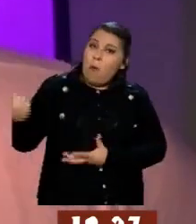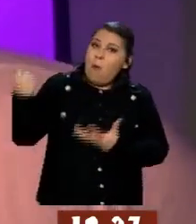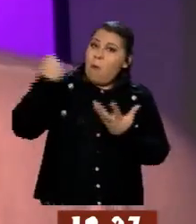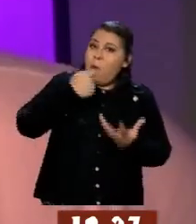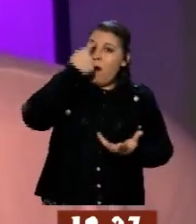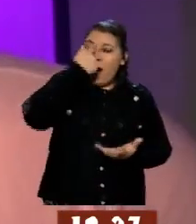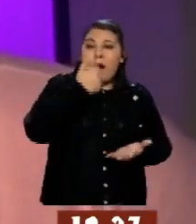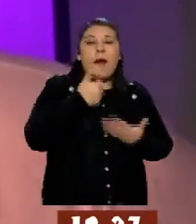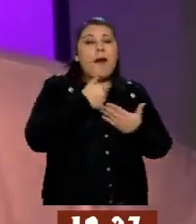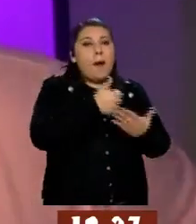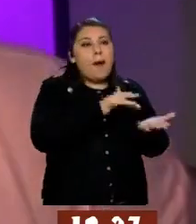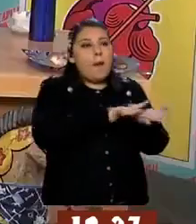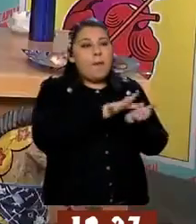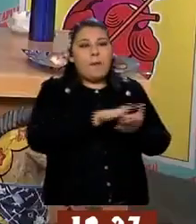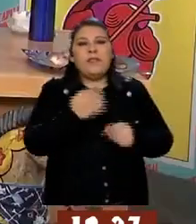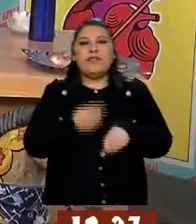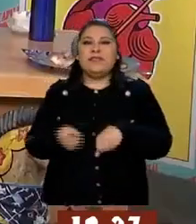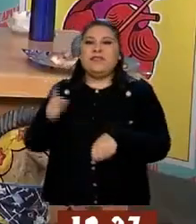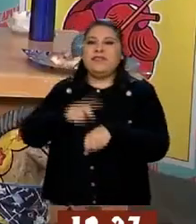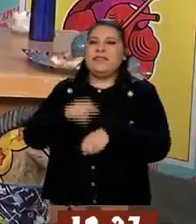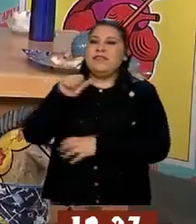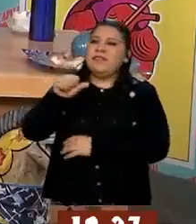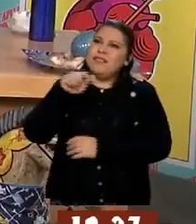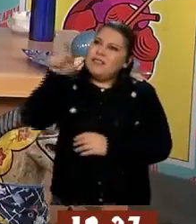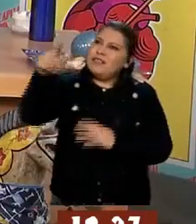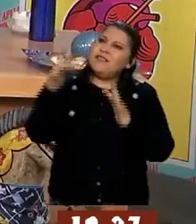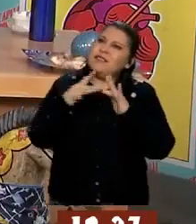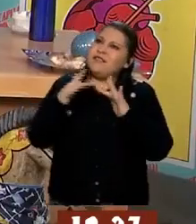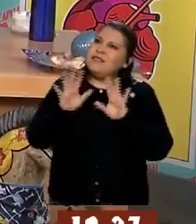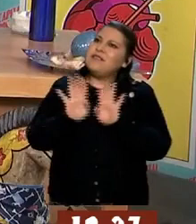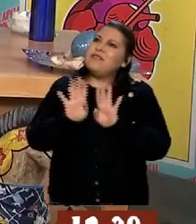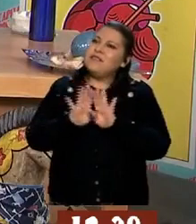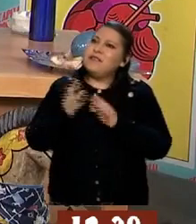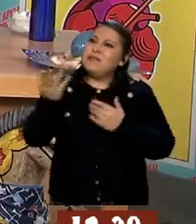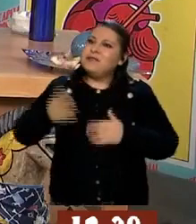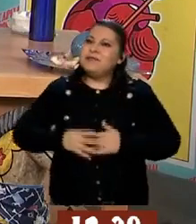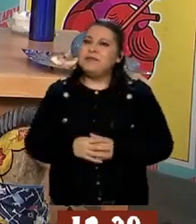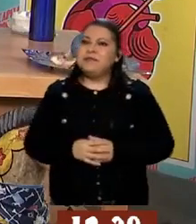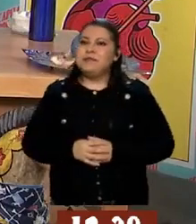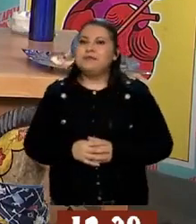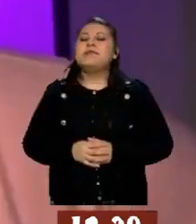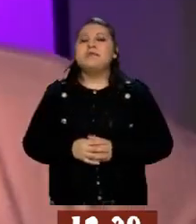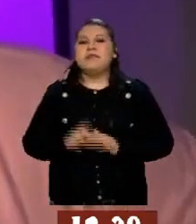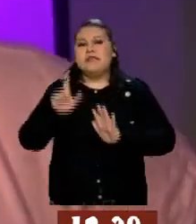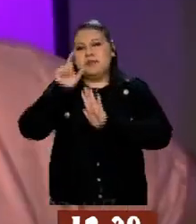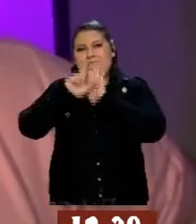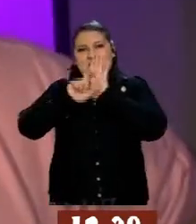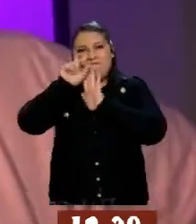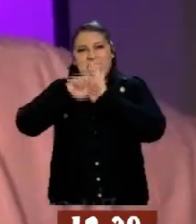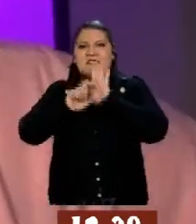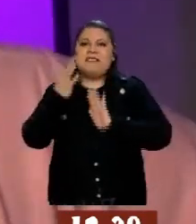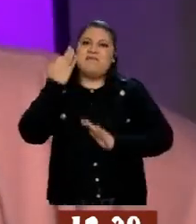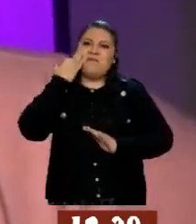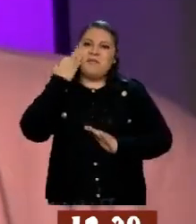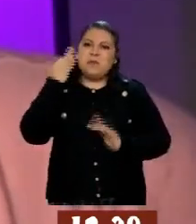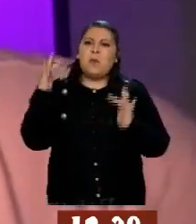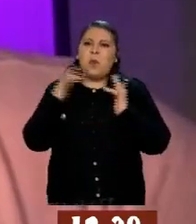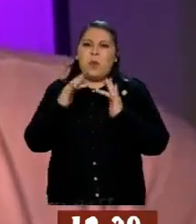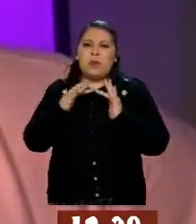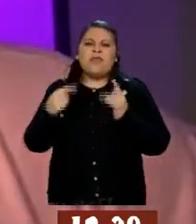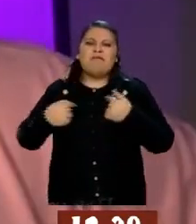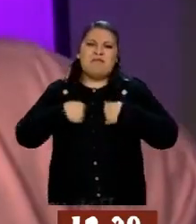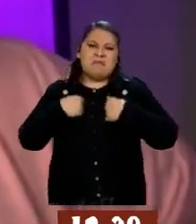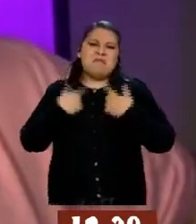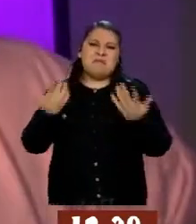la ciudad. Ahí está. ¿Y dónde se comunica uno contigo? ¿A tu Instagram? Sí, en Instagram, en Facebook, en... Donde quieran, por ahí ande de